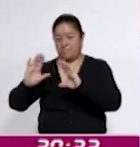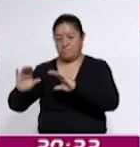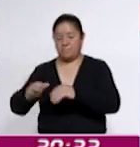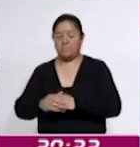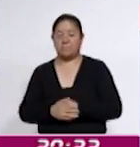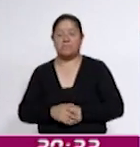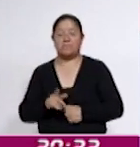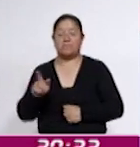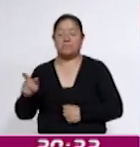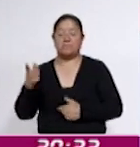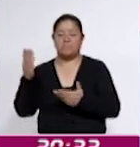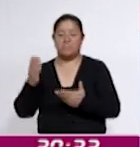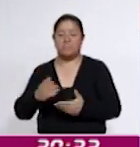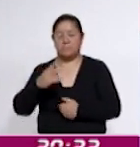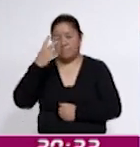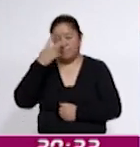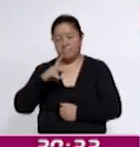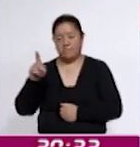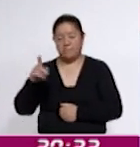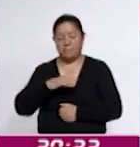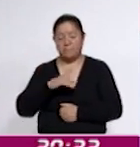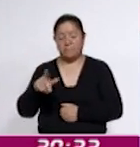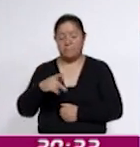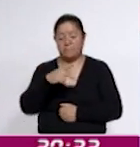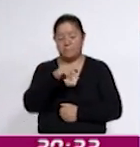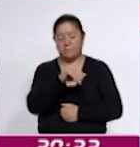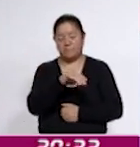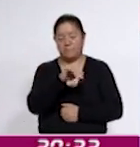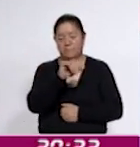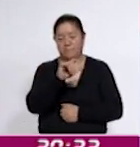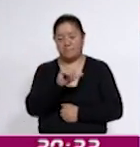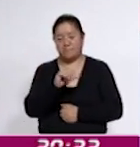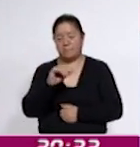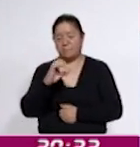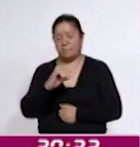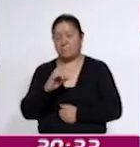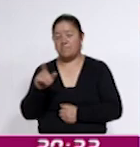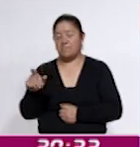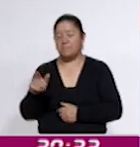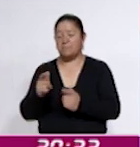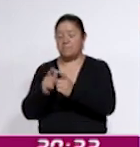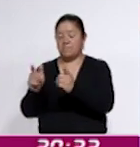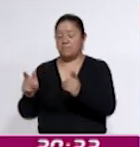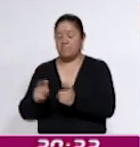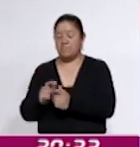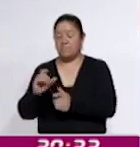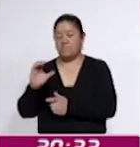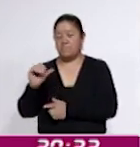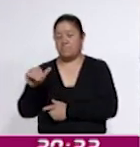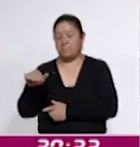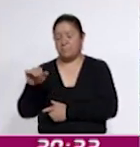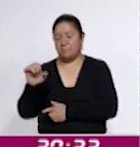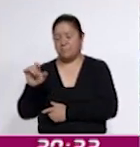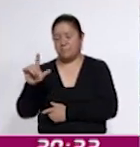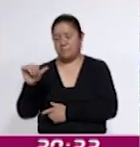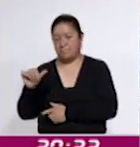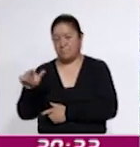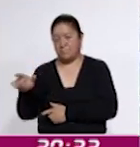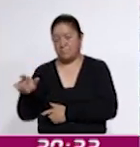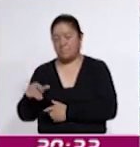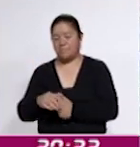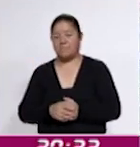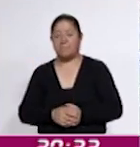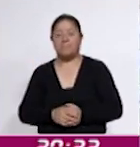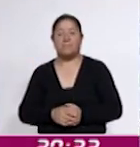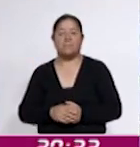Ciudad Mesa, que es Pamela Zeferino, del colectivo Canella, que es fuera del cubo. Para conocer